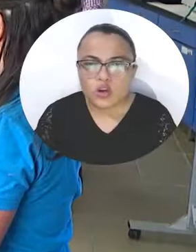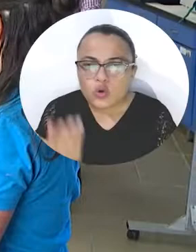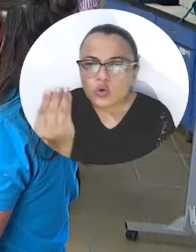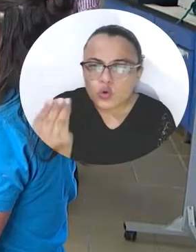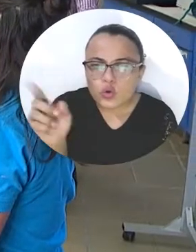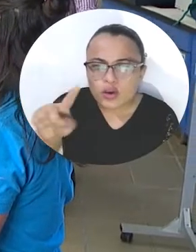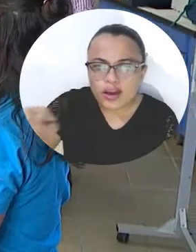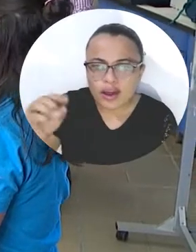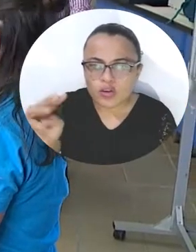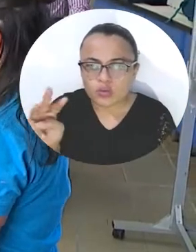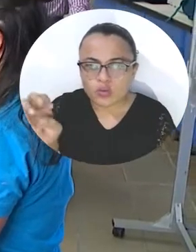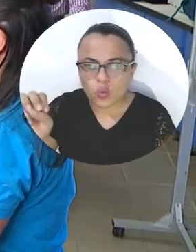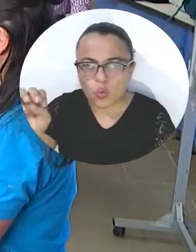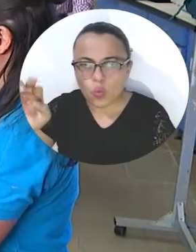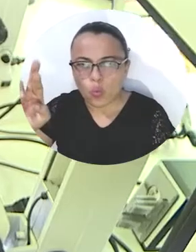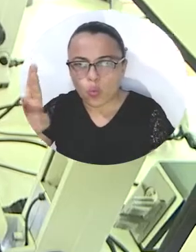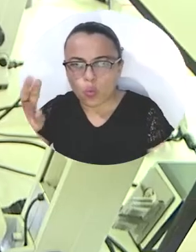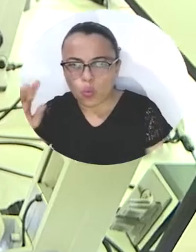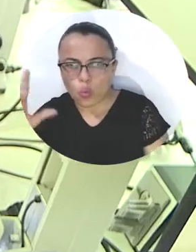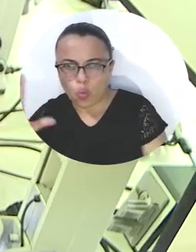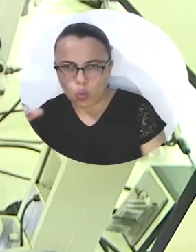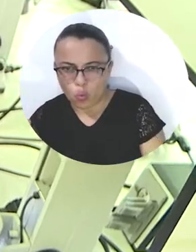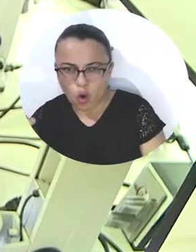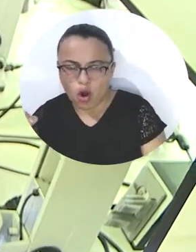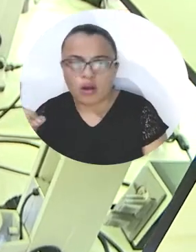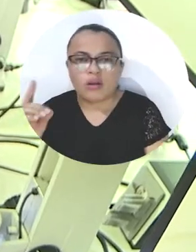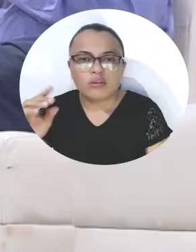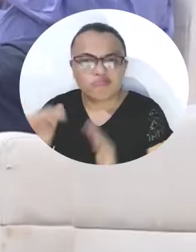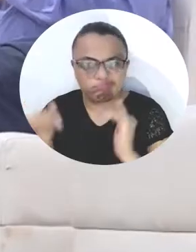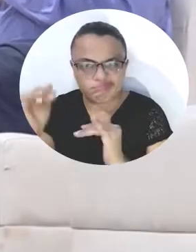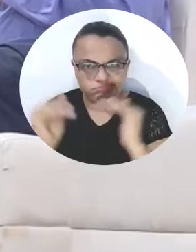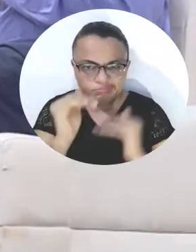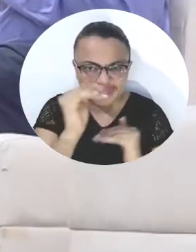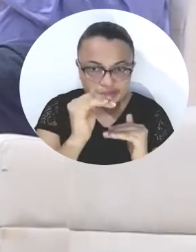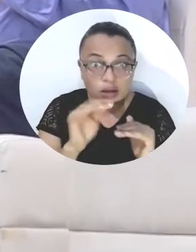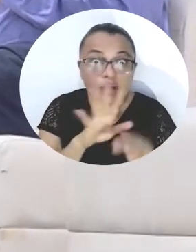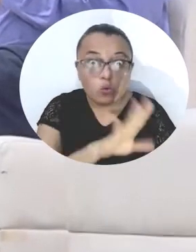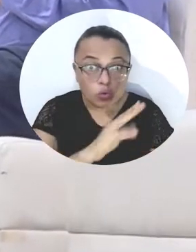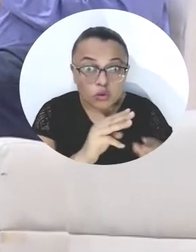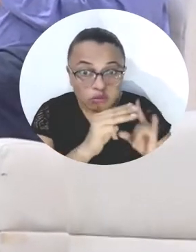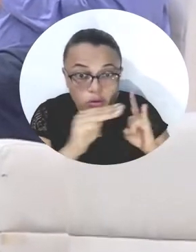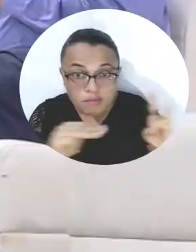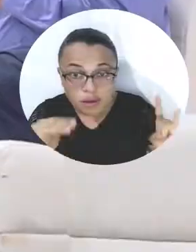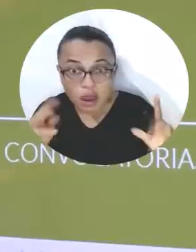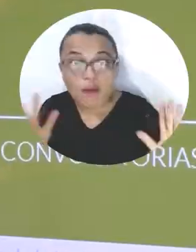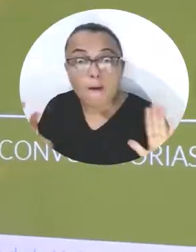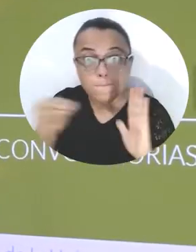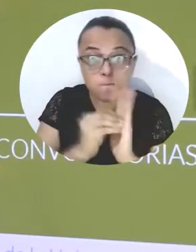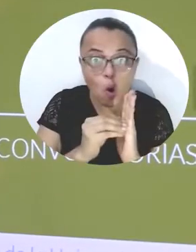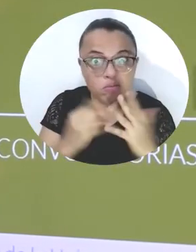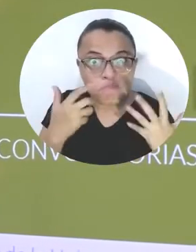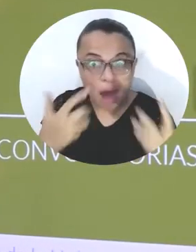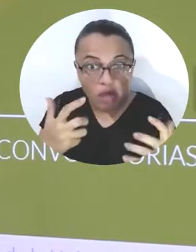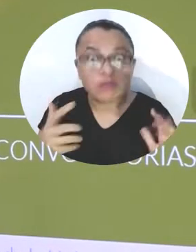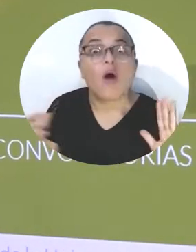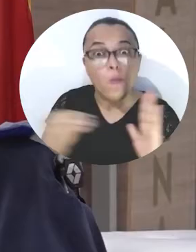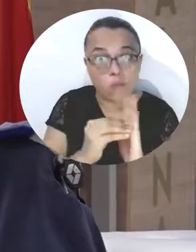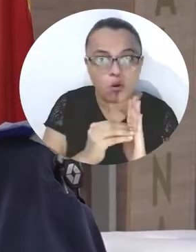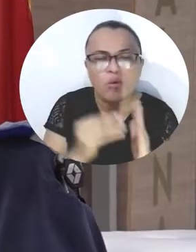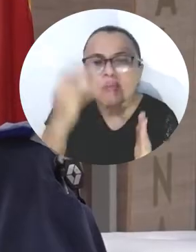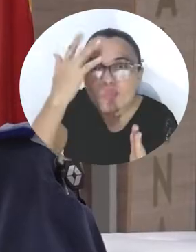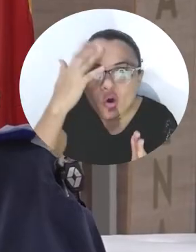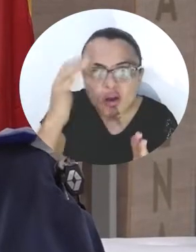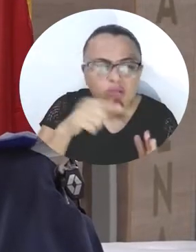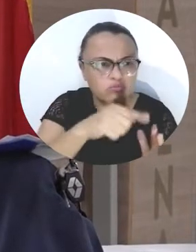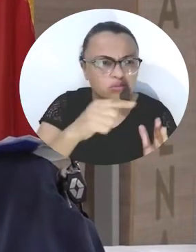Con el QS World University Rankings, Uni Magdalena se posicionó entre el selecto grupo de las universidades más destacadas del mundo por su